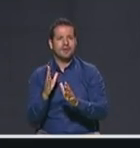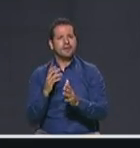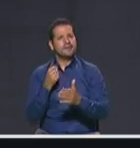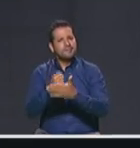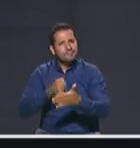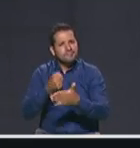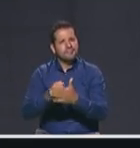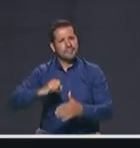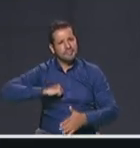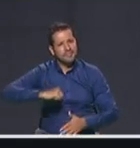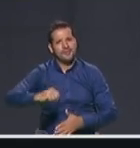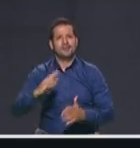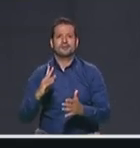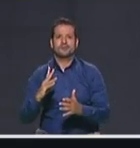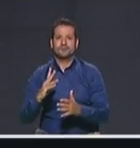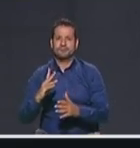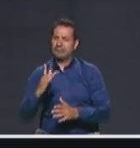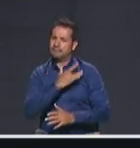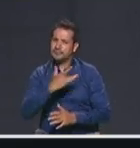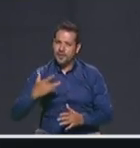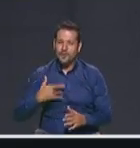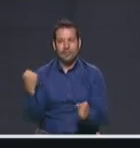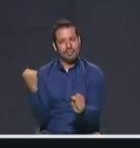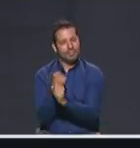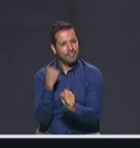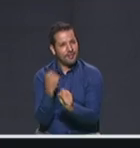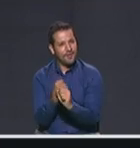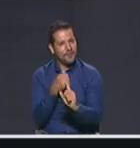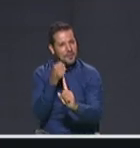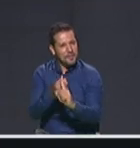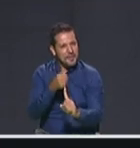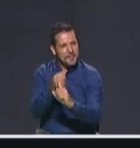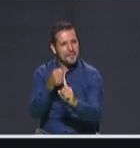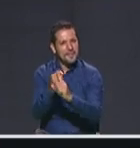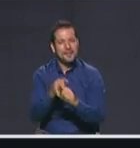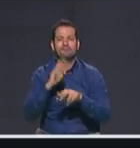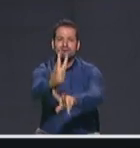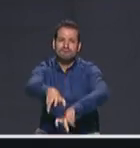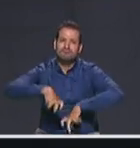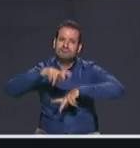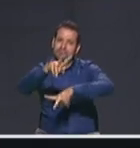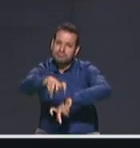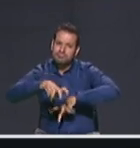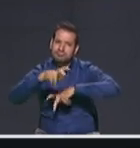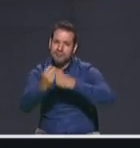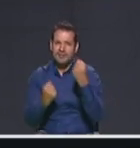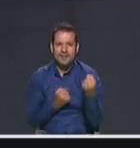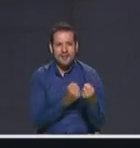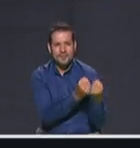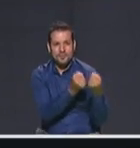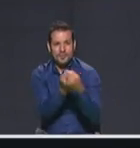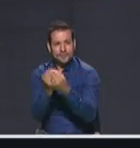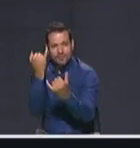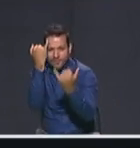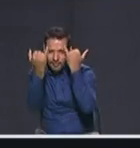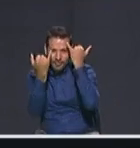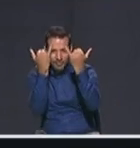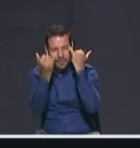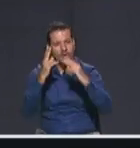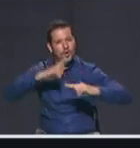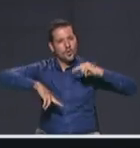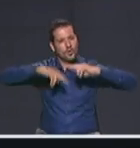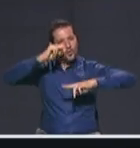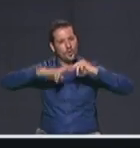derecho fundamental a la salud. He trabajado también por defender a nuestros productores agrarios y campesinos en la idea de construir soberanía